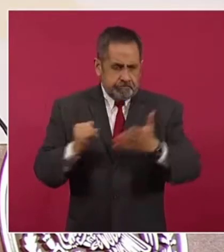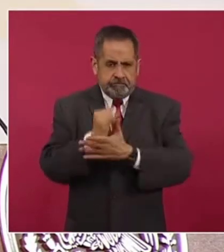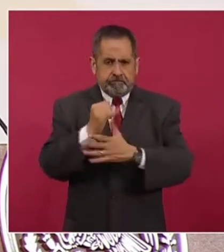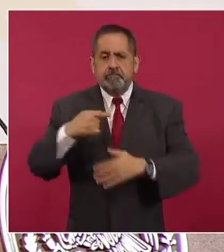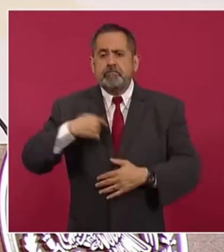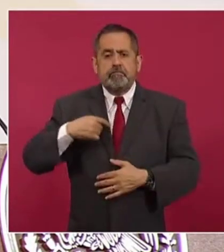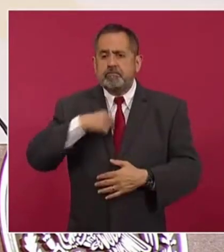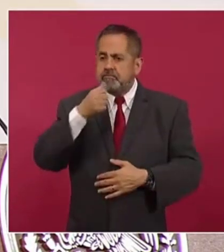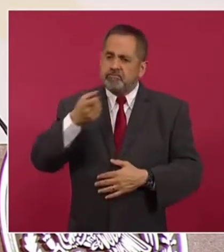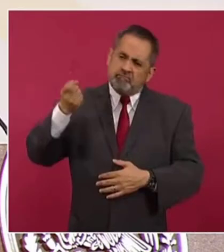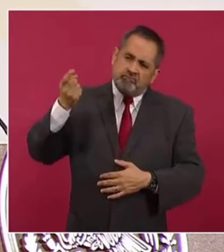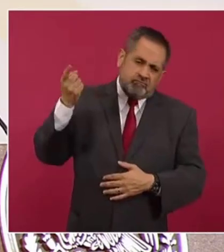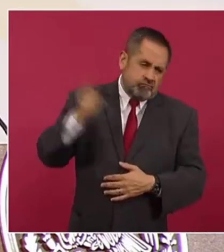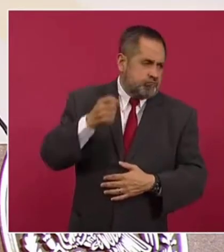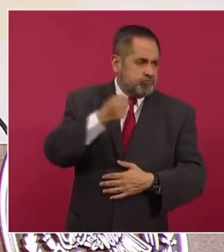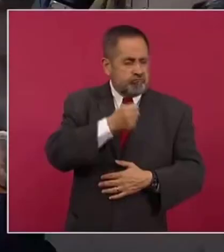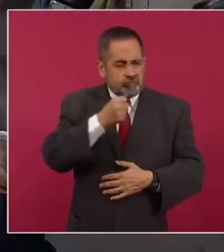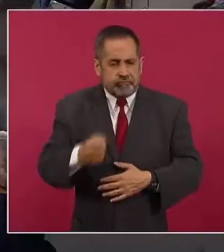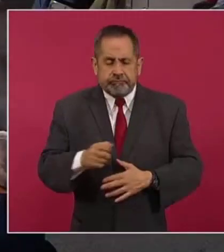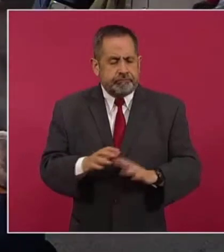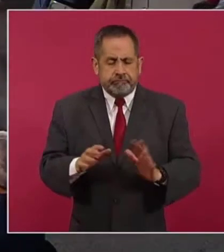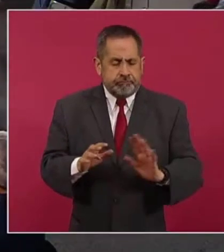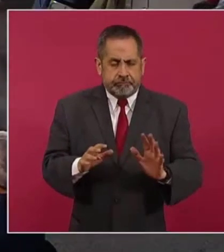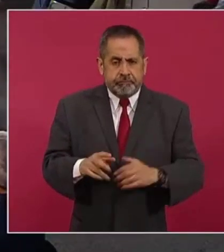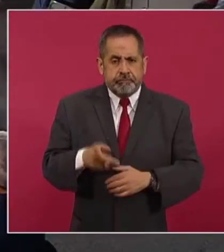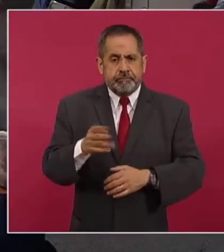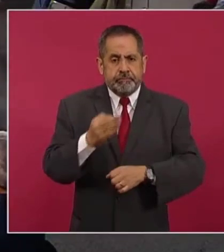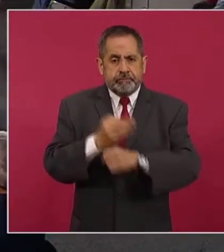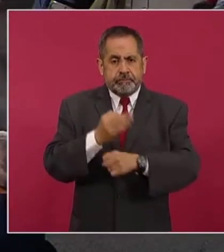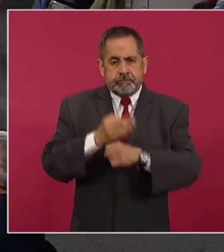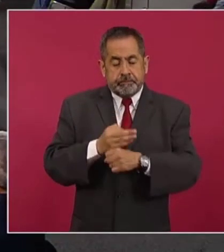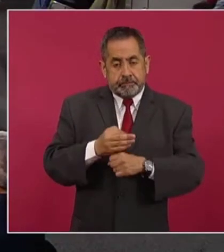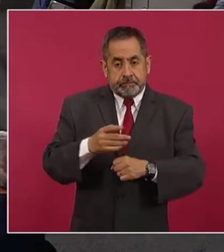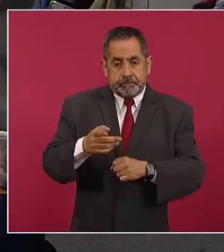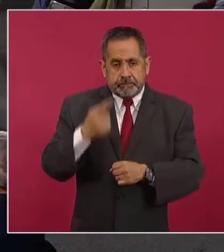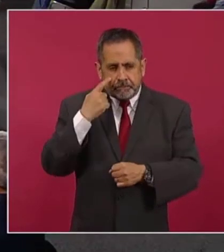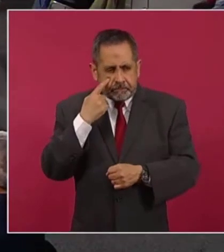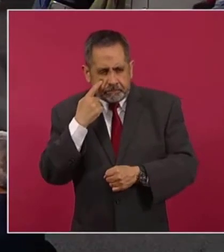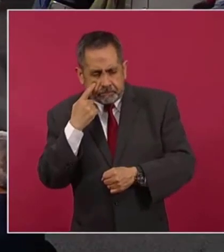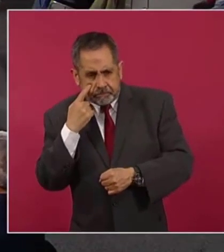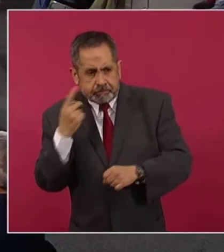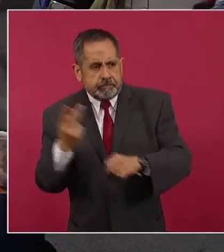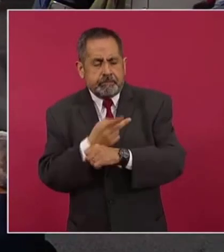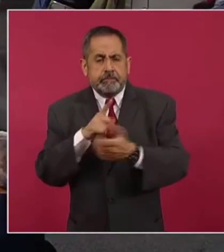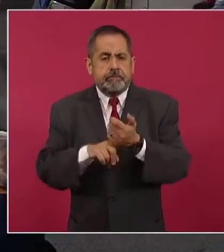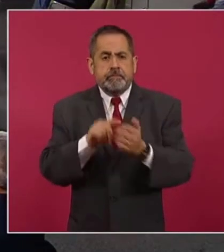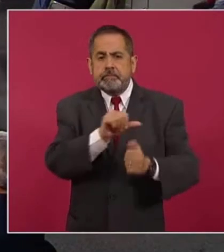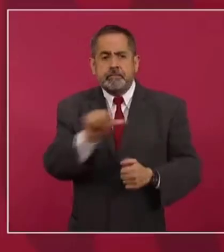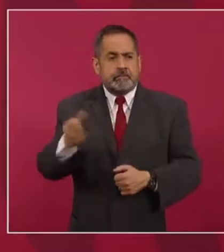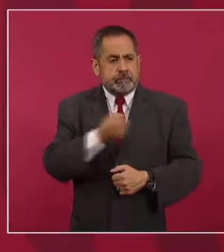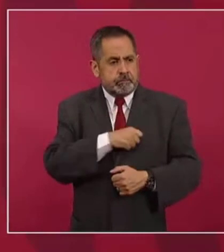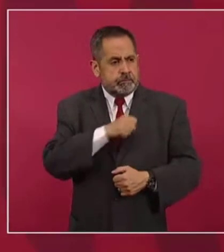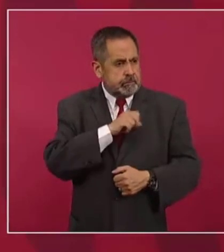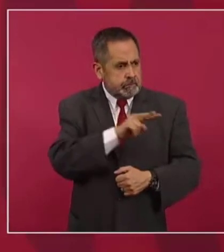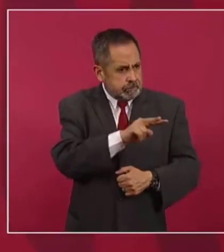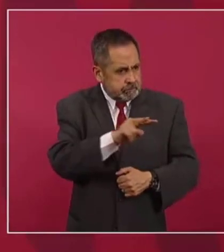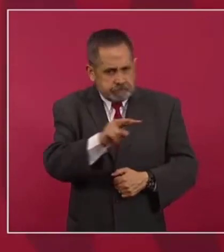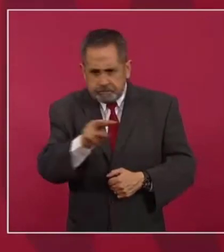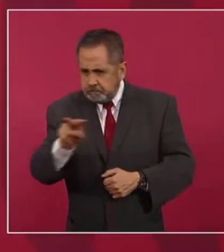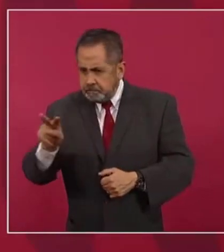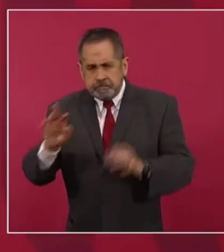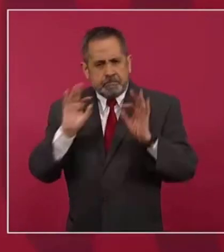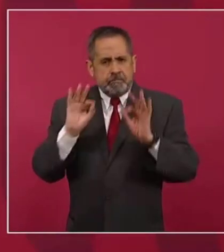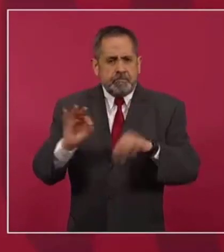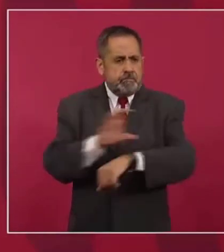vez por la fuerza. Sin embargo, ahorita en atención a los resultados que se tienen por parte de salud, ha habido una muy buena coordinación y estamos de